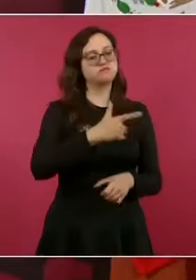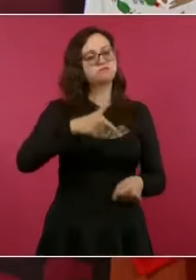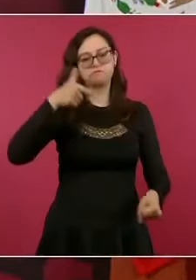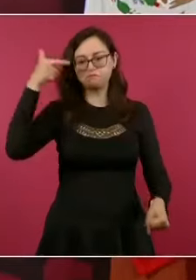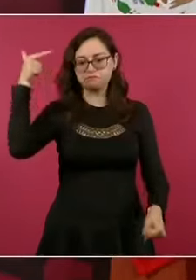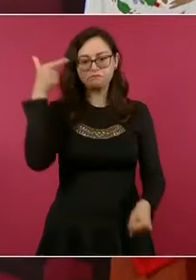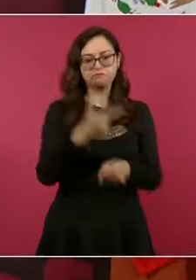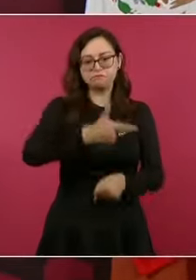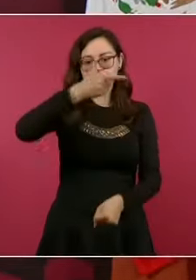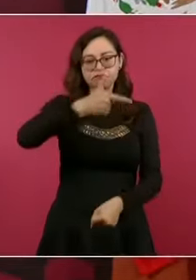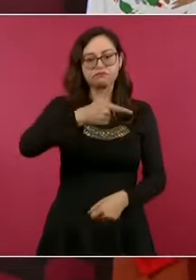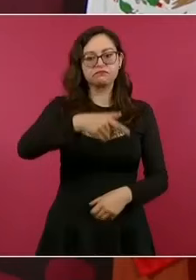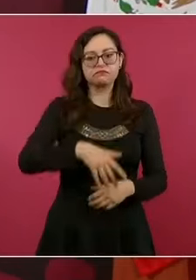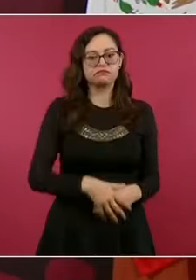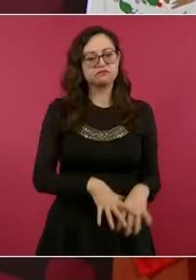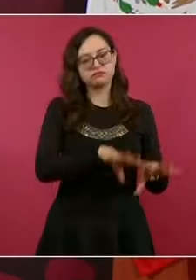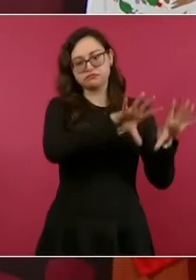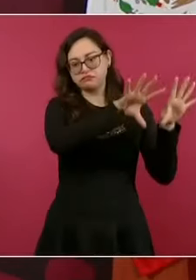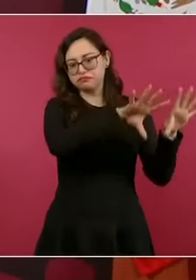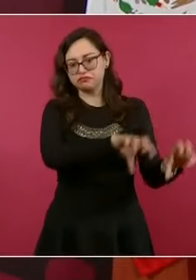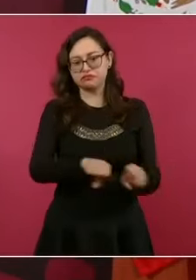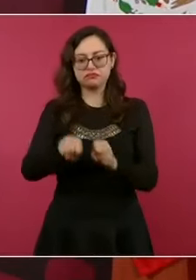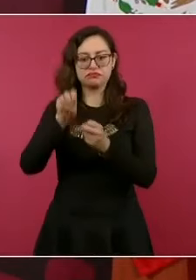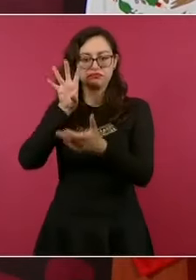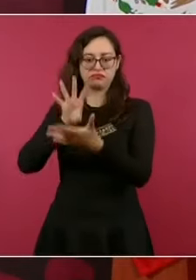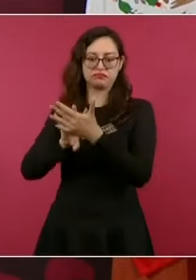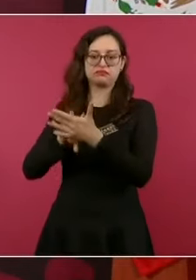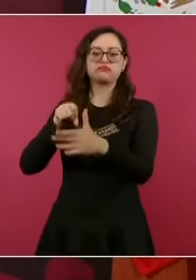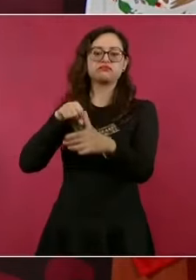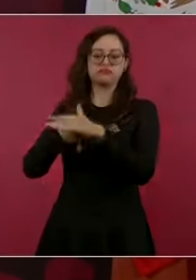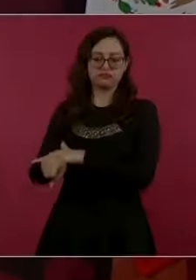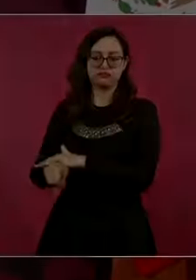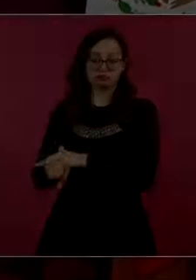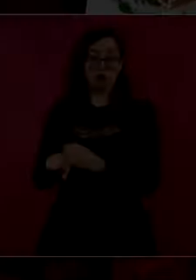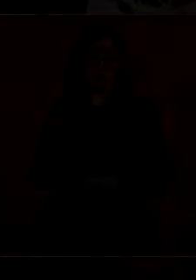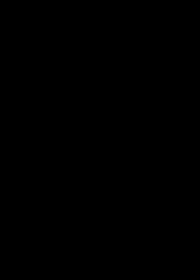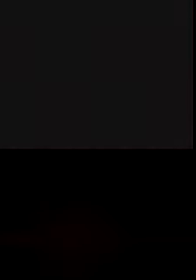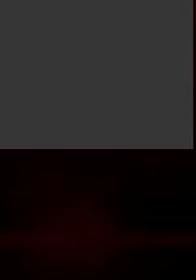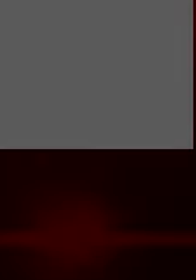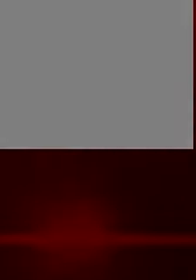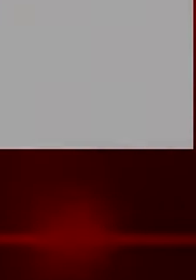se le detuvo hoy por la madrugada.